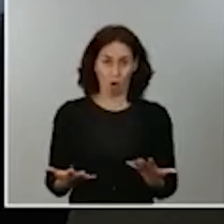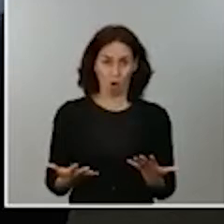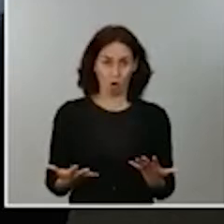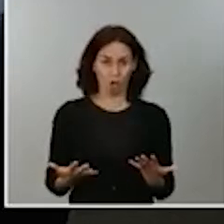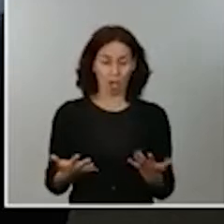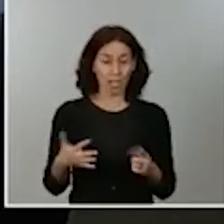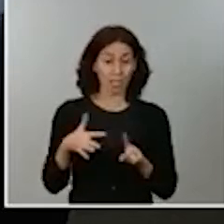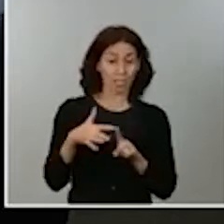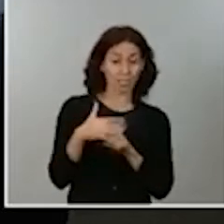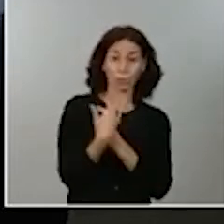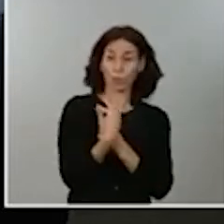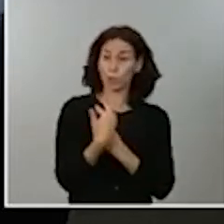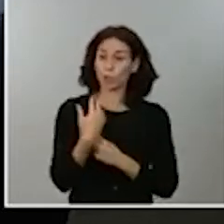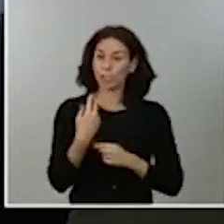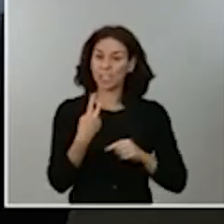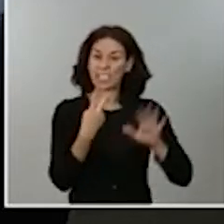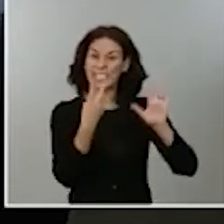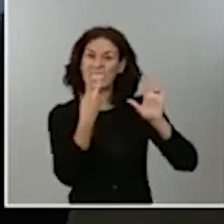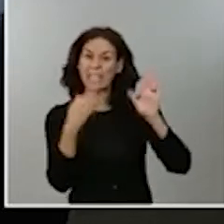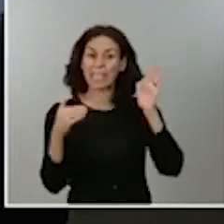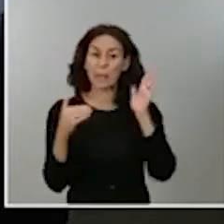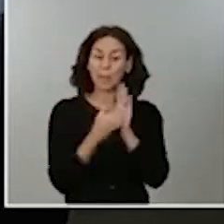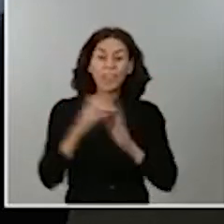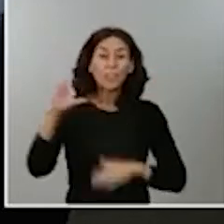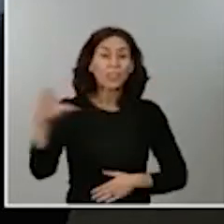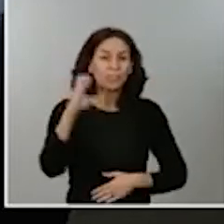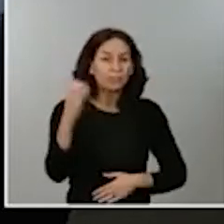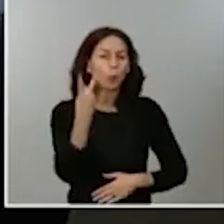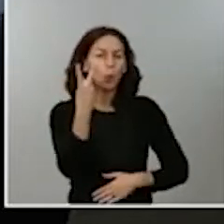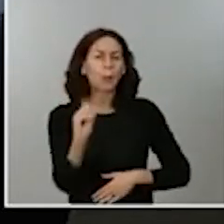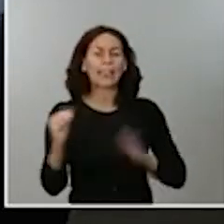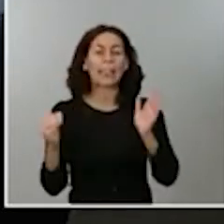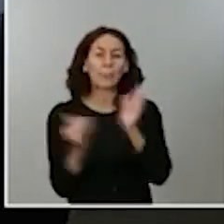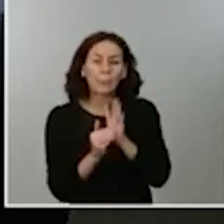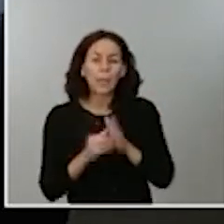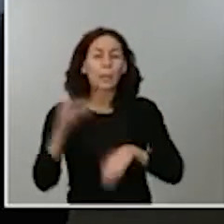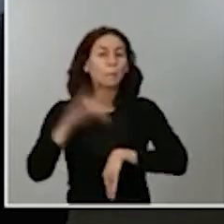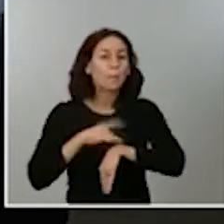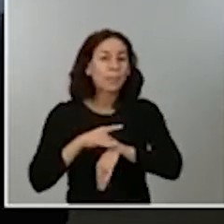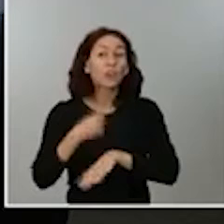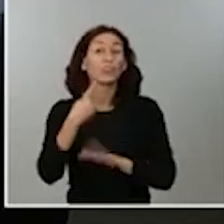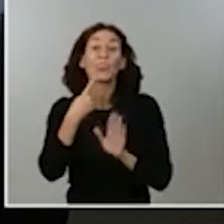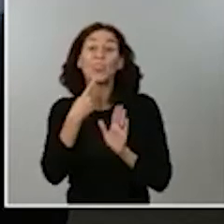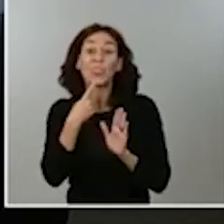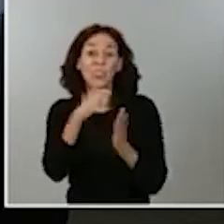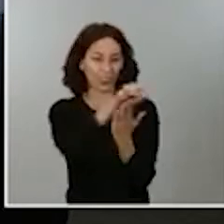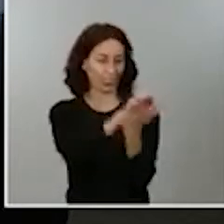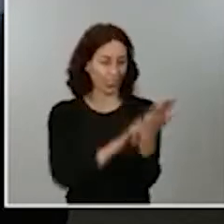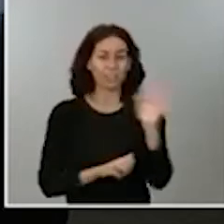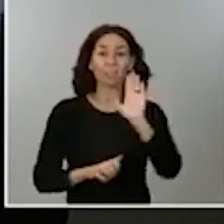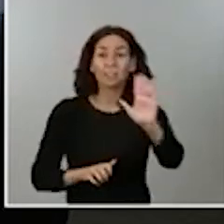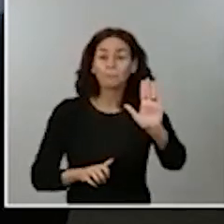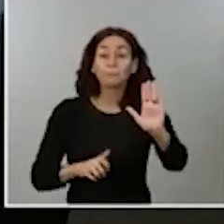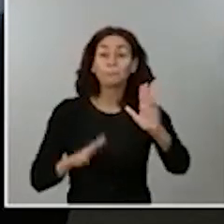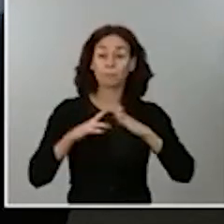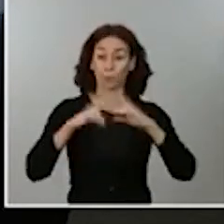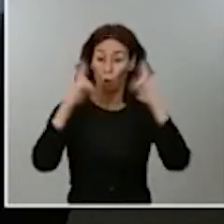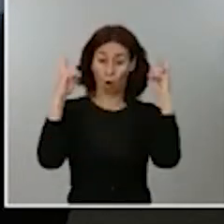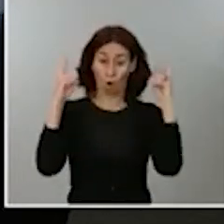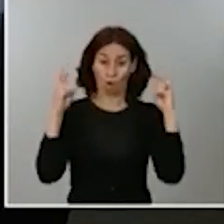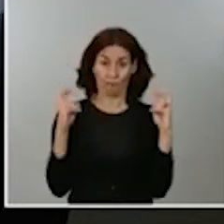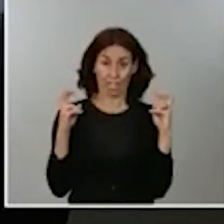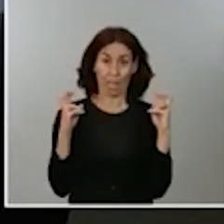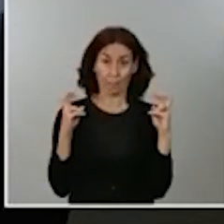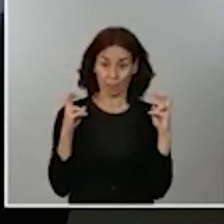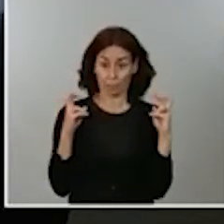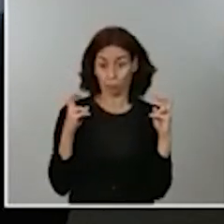científicos y casi 20.000 médicos firmantes de un manifiesto en el que aseguran que el confinamiento, es decir, el instrumento utilizado